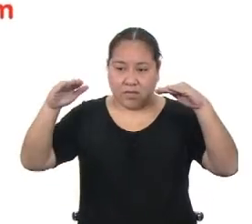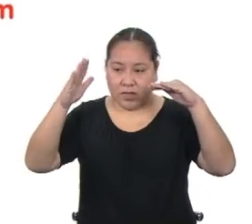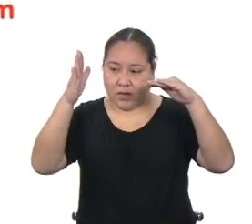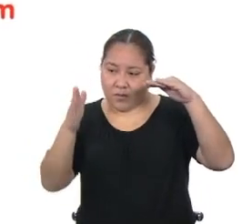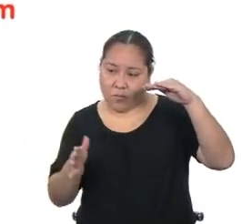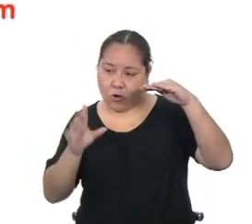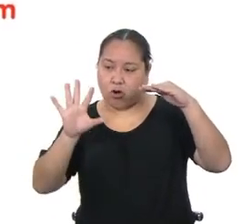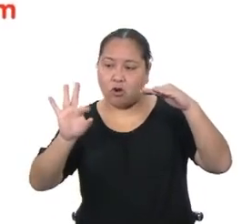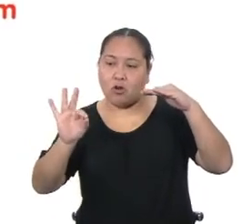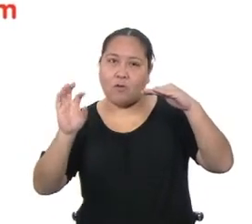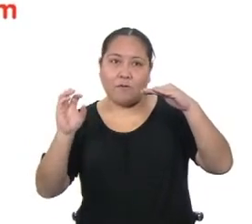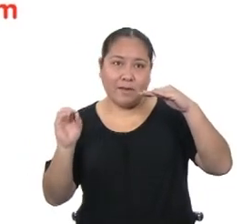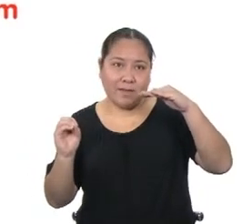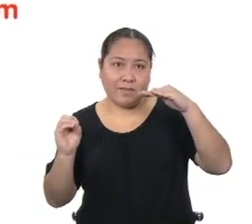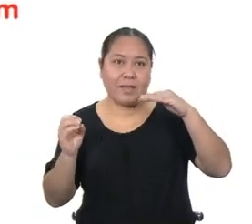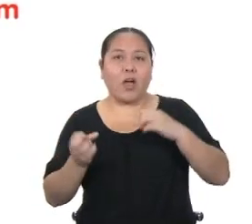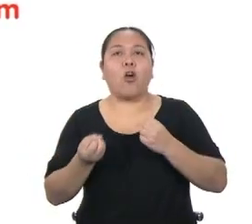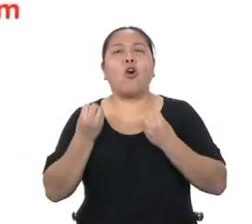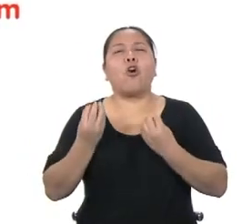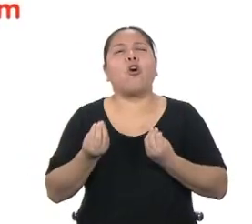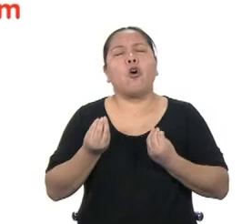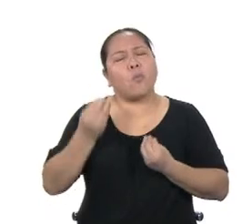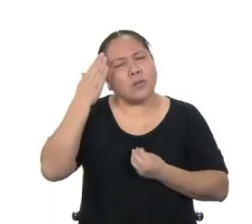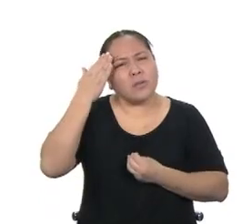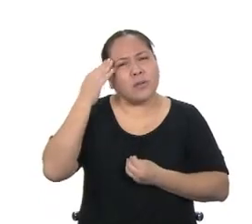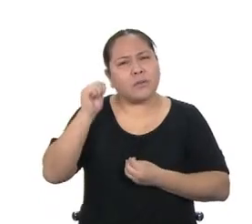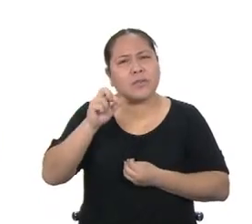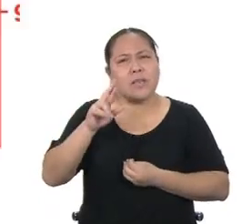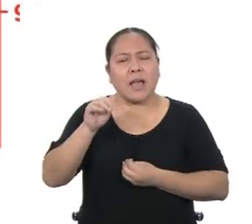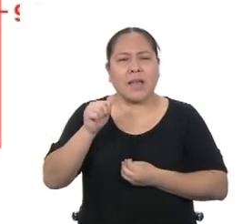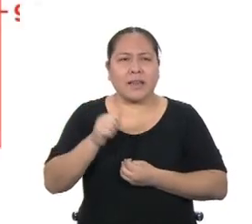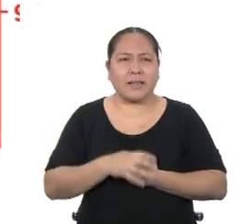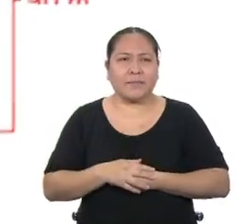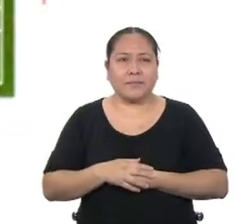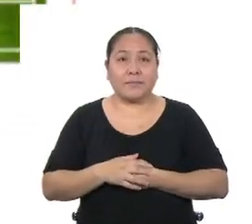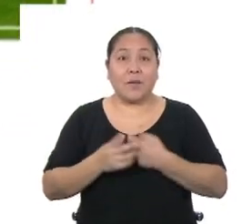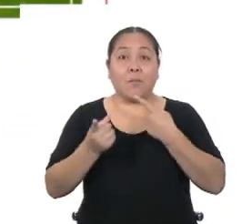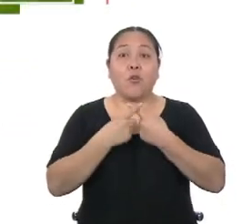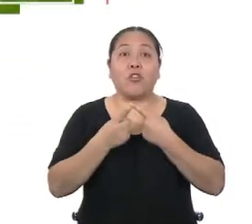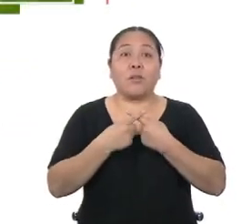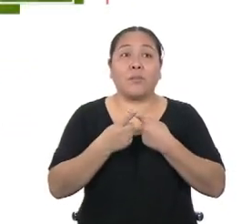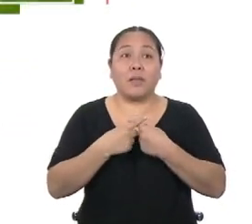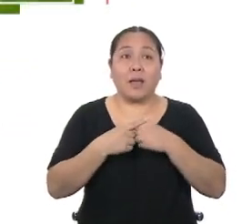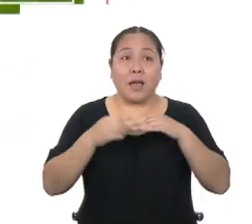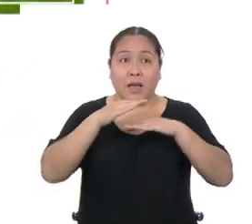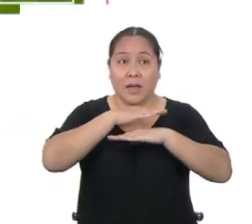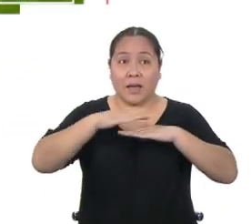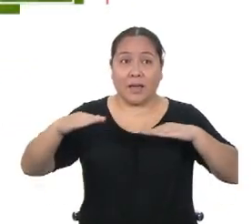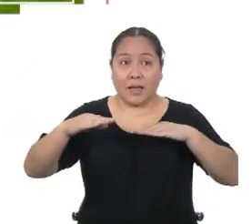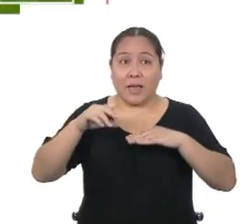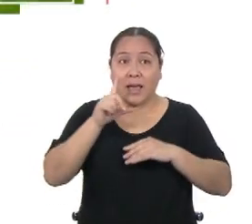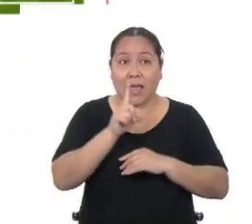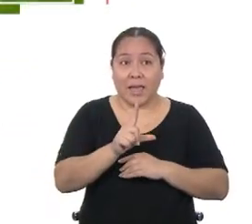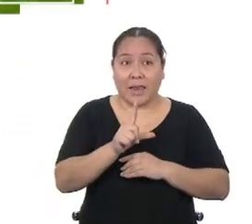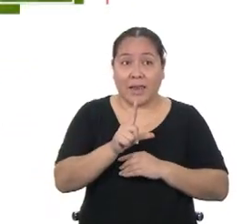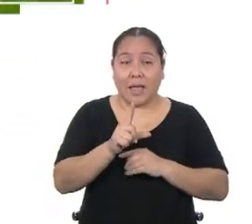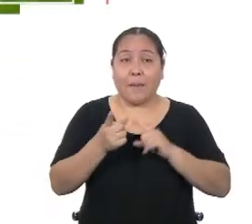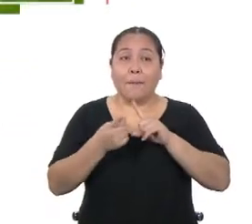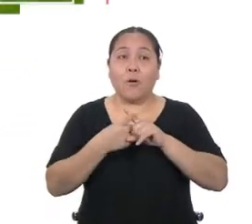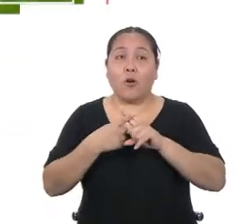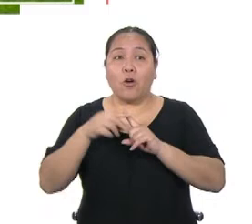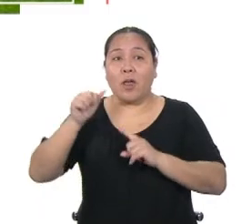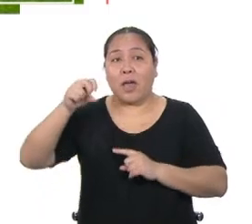90 metros. ¿Cómo calculamos el área? Multiplicando el largo L por el ancho A,